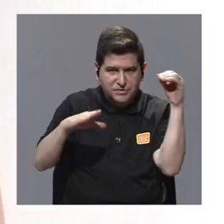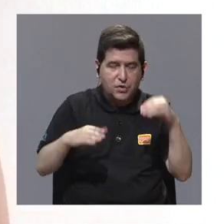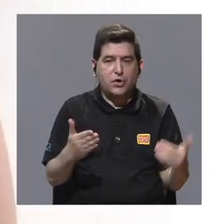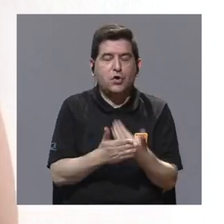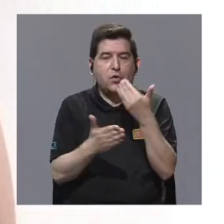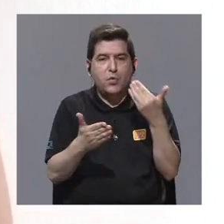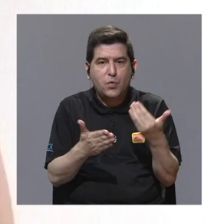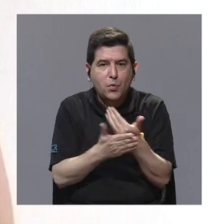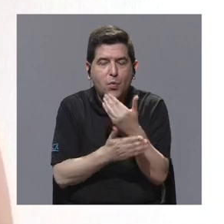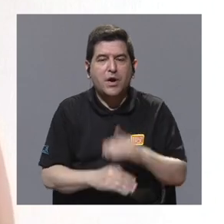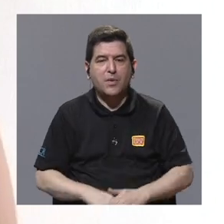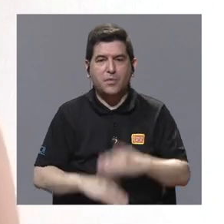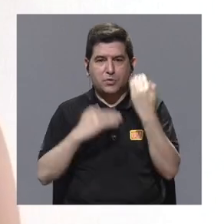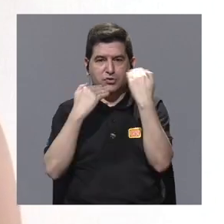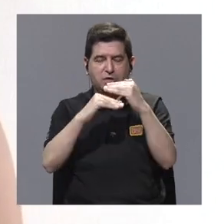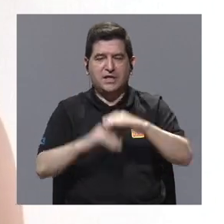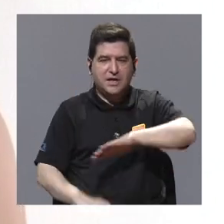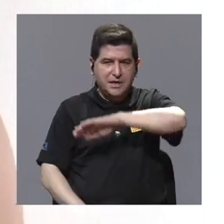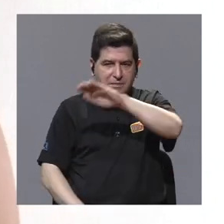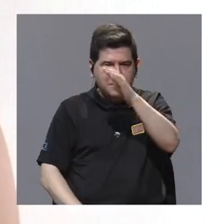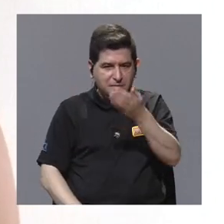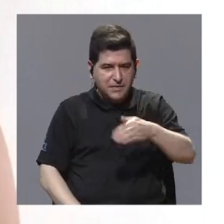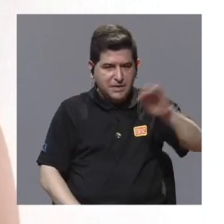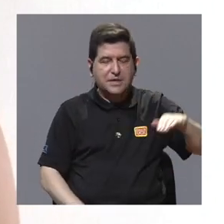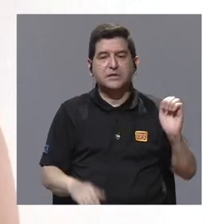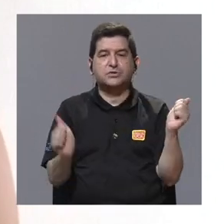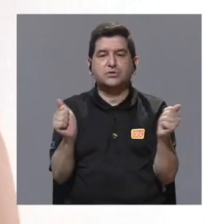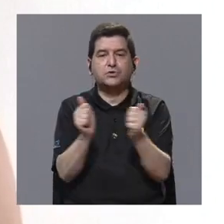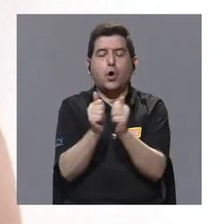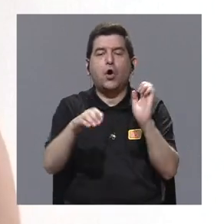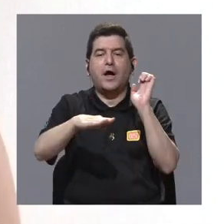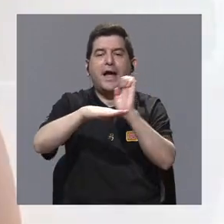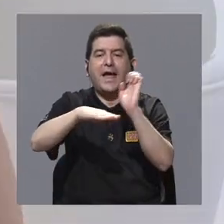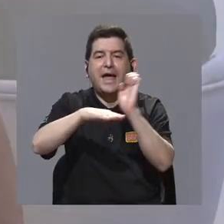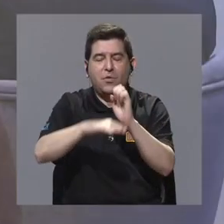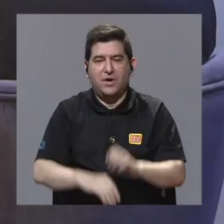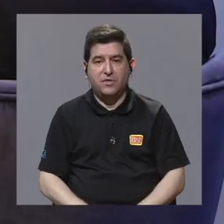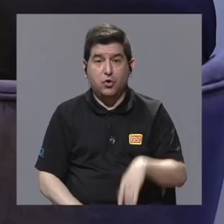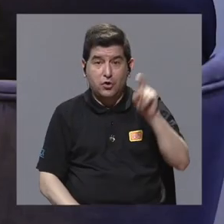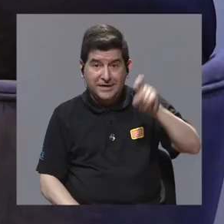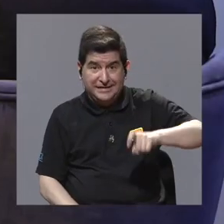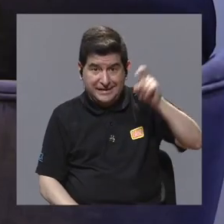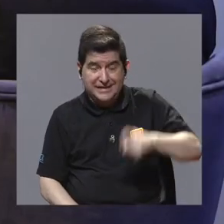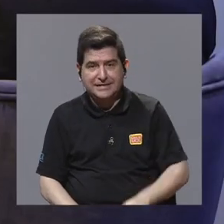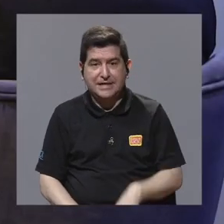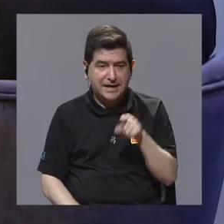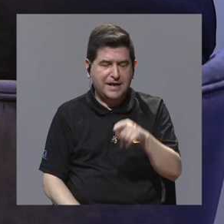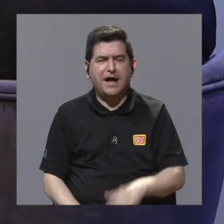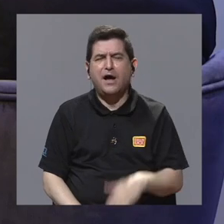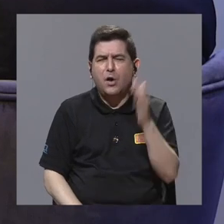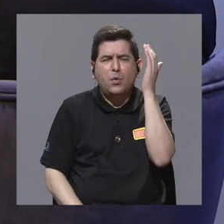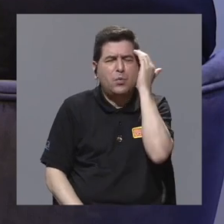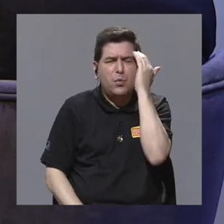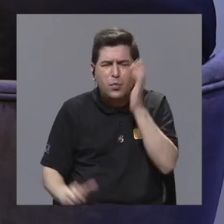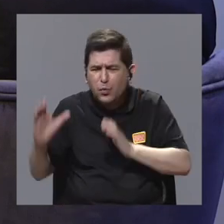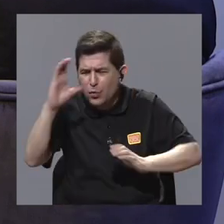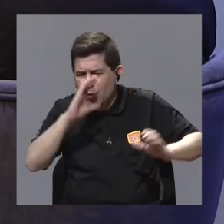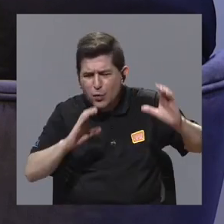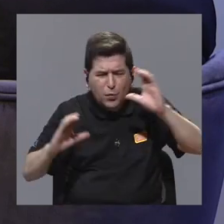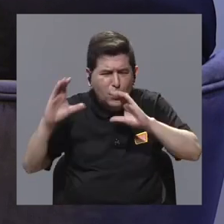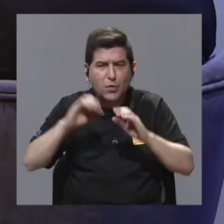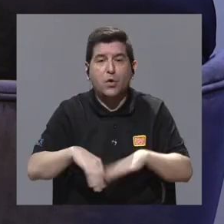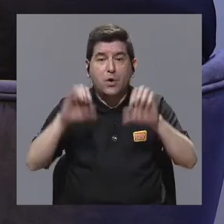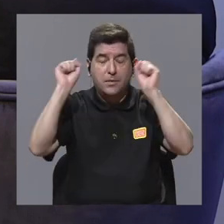nuevos límites marítimos con el Ecuador, donde se ocupaba un gran acervo de conocimiento científico